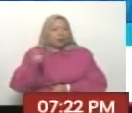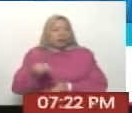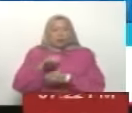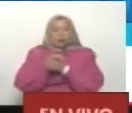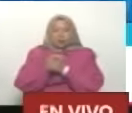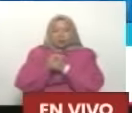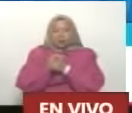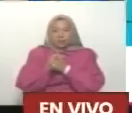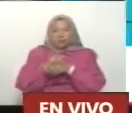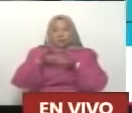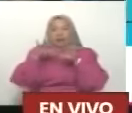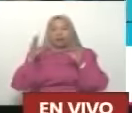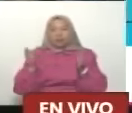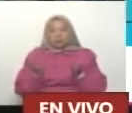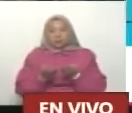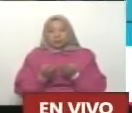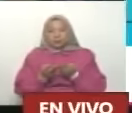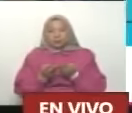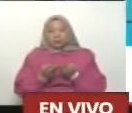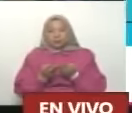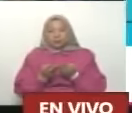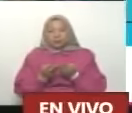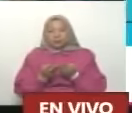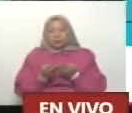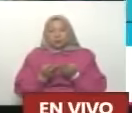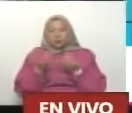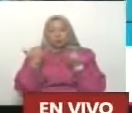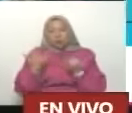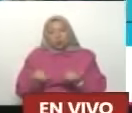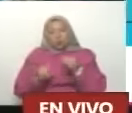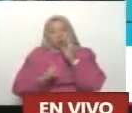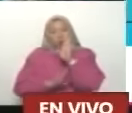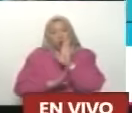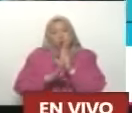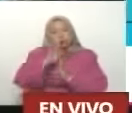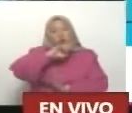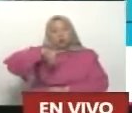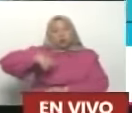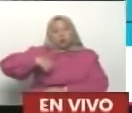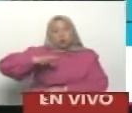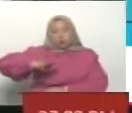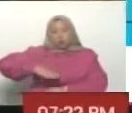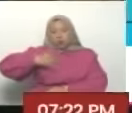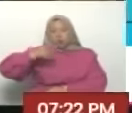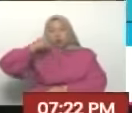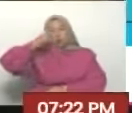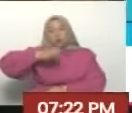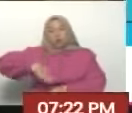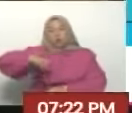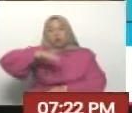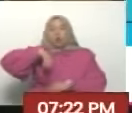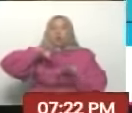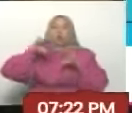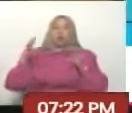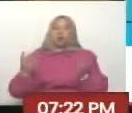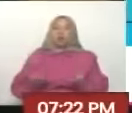del mundo y vamos hacia la construcción de una poderosa fuerza mundial